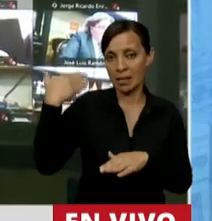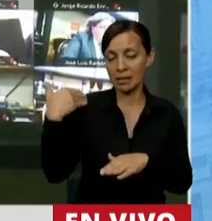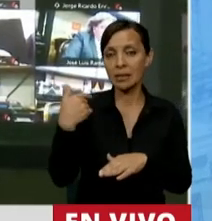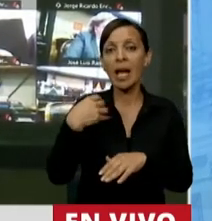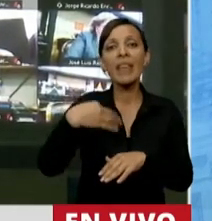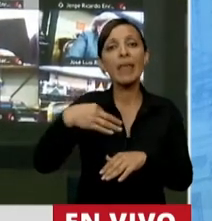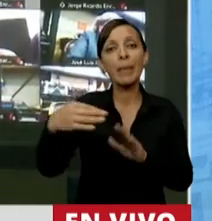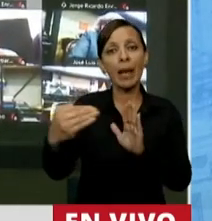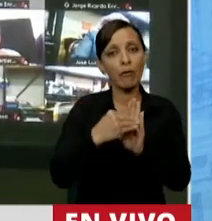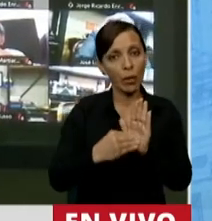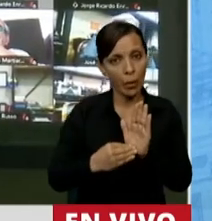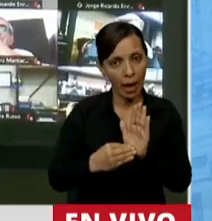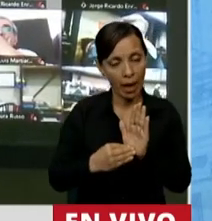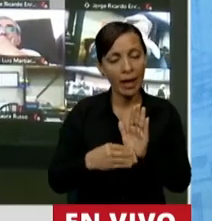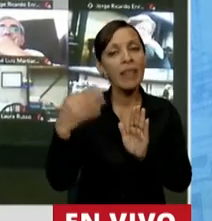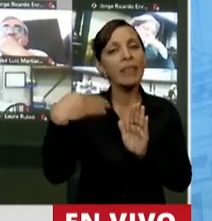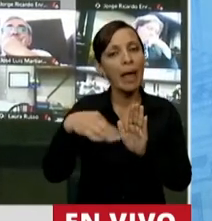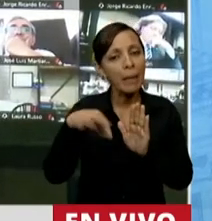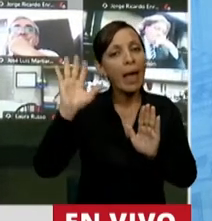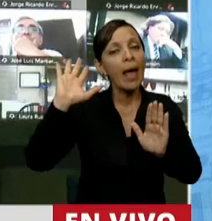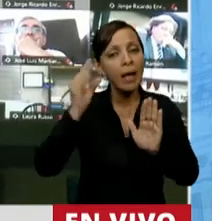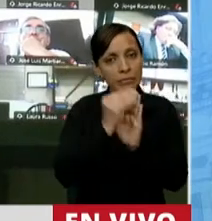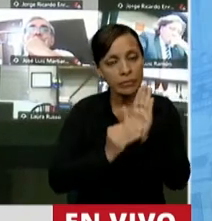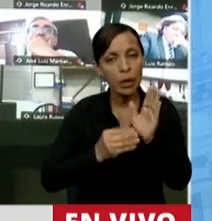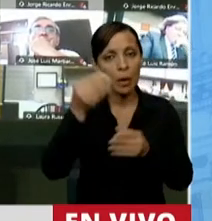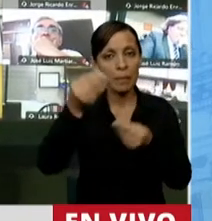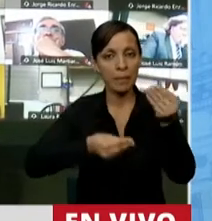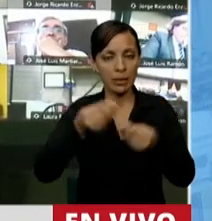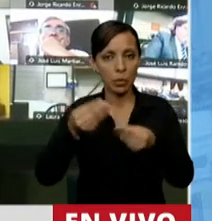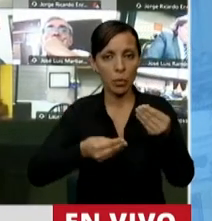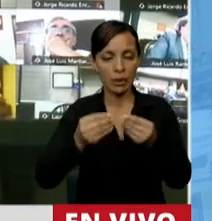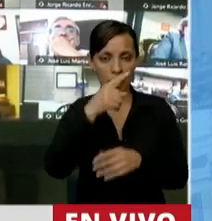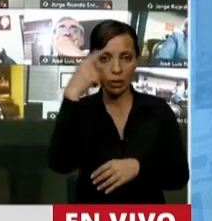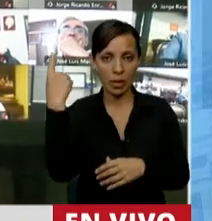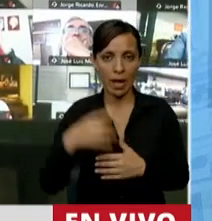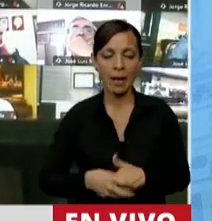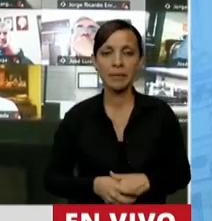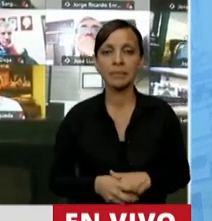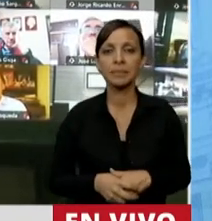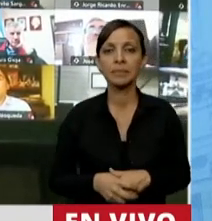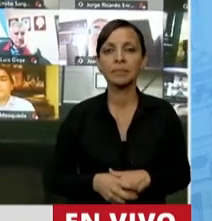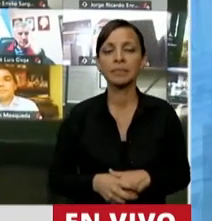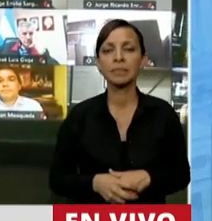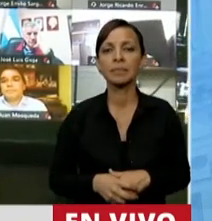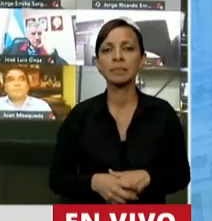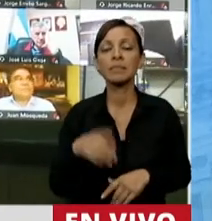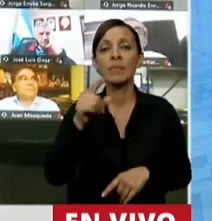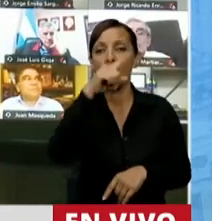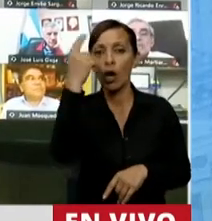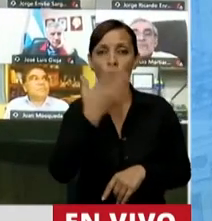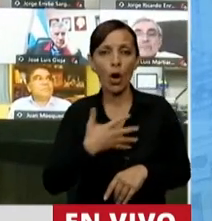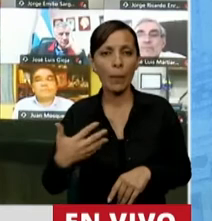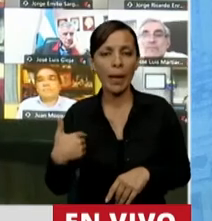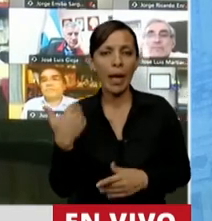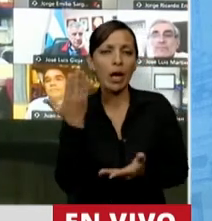debieron estar en el presupuesto o en el proyecto de presupuesto nacional. La contradicción que el gobierno